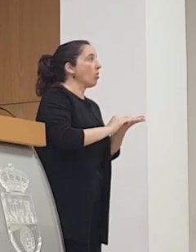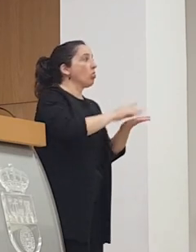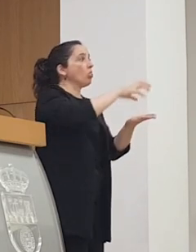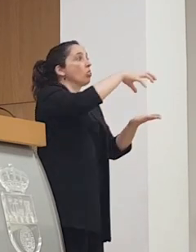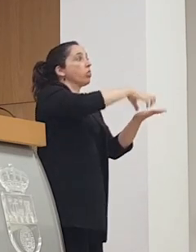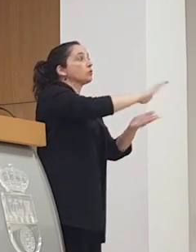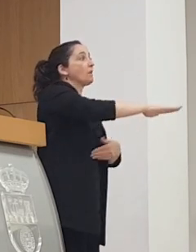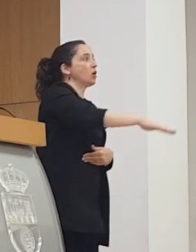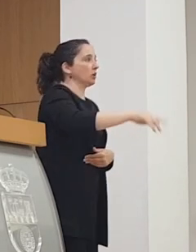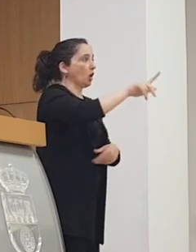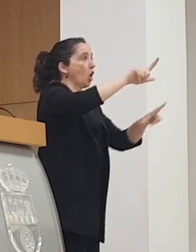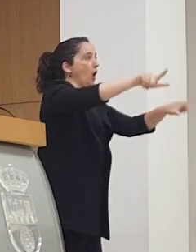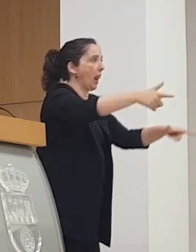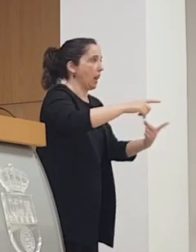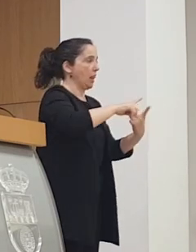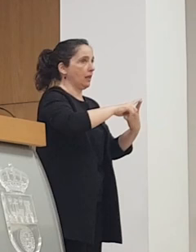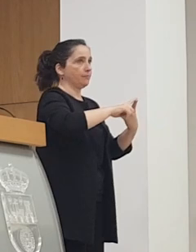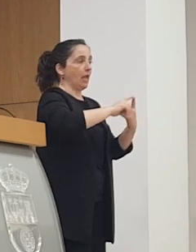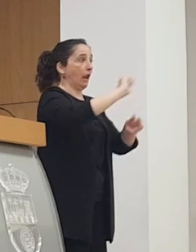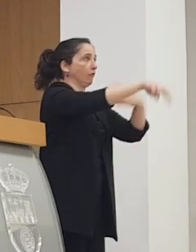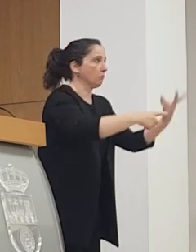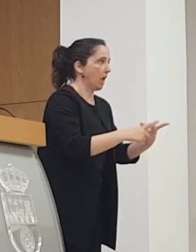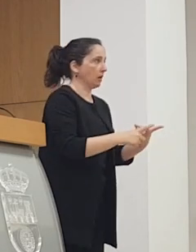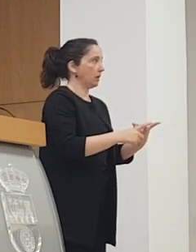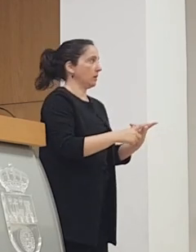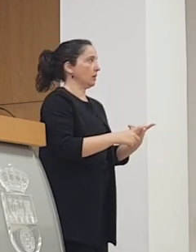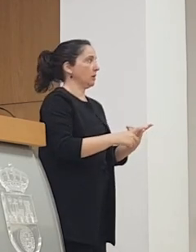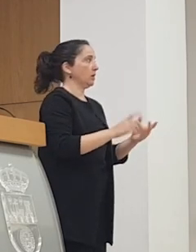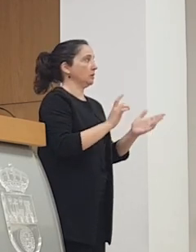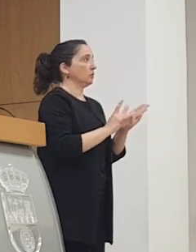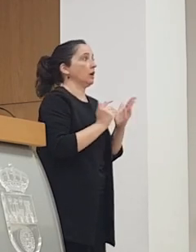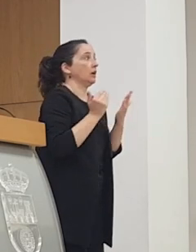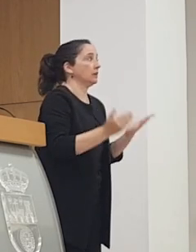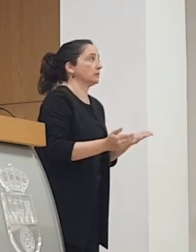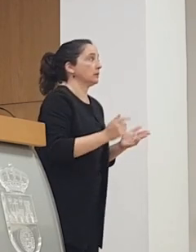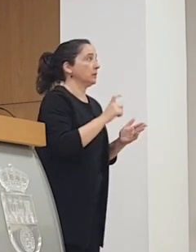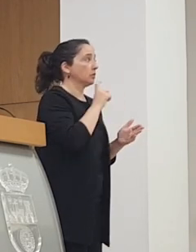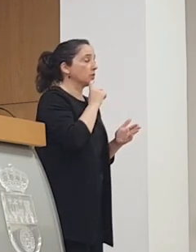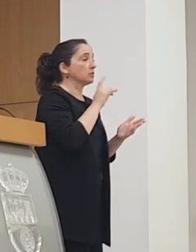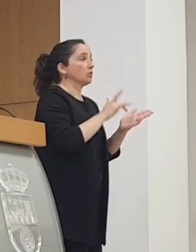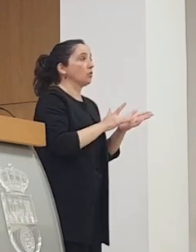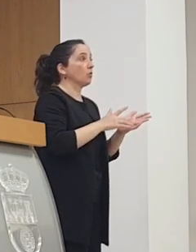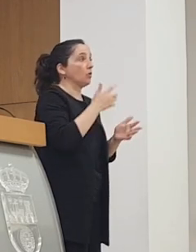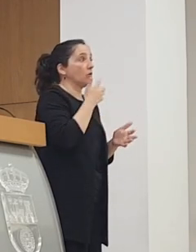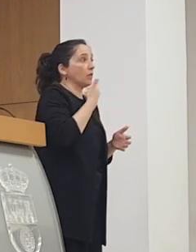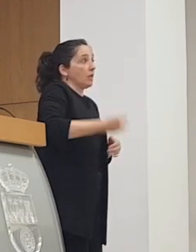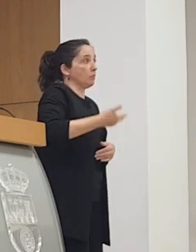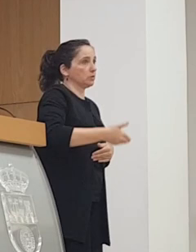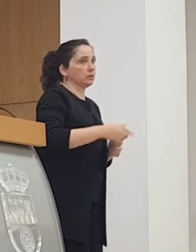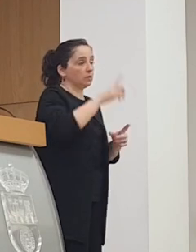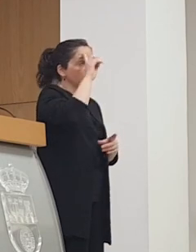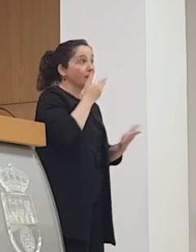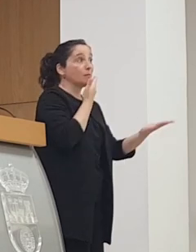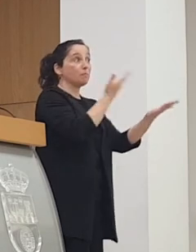hay que buscar un local y hay que constituir el ente gestor entonces bueno pues efectivamente lo que está cuantificado no hemos